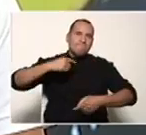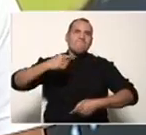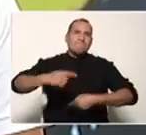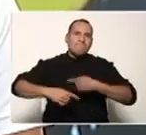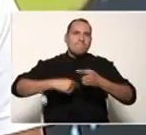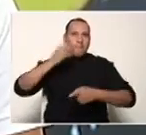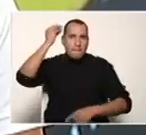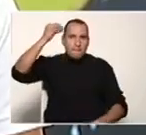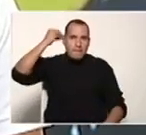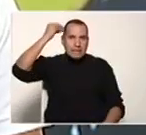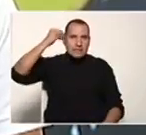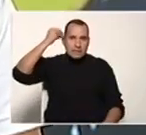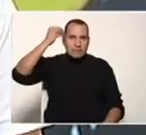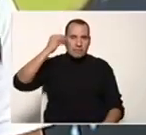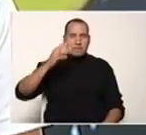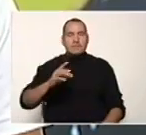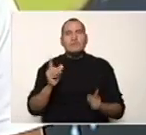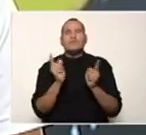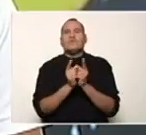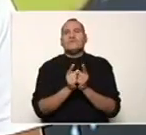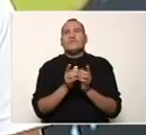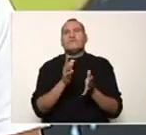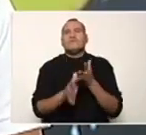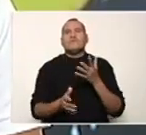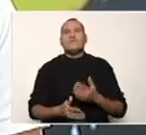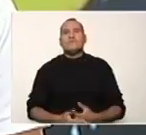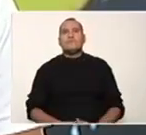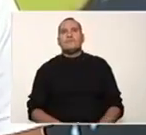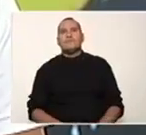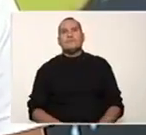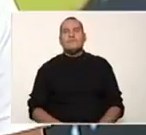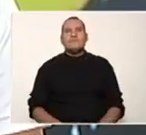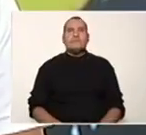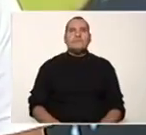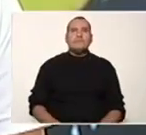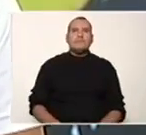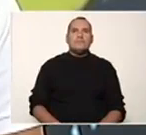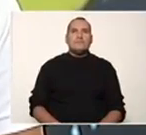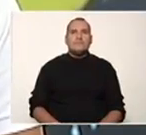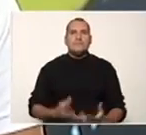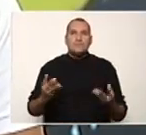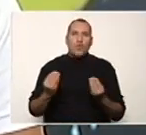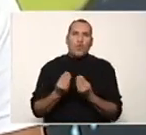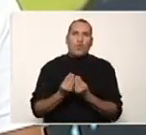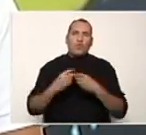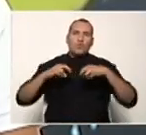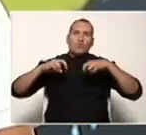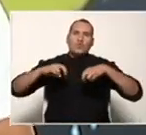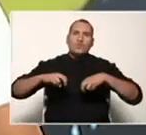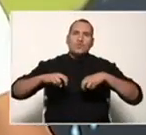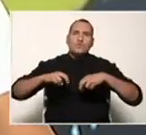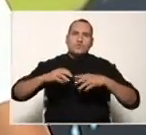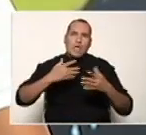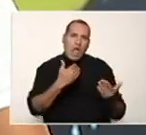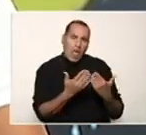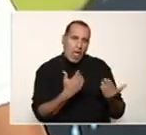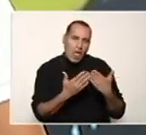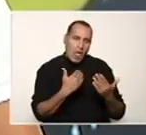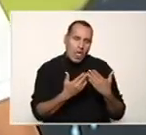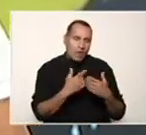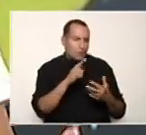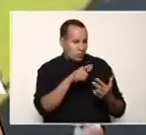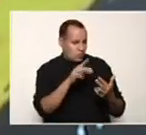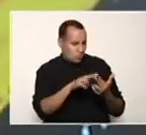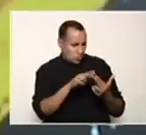señalado, vamos a hablarlo brevemente. Tiene que ver con reflexionar con tu hijo o con tu hija acerca de los conocimientos previos que tiene con